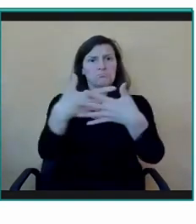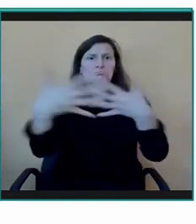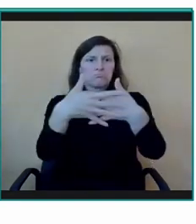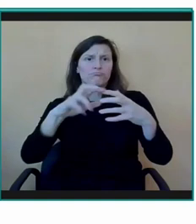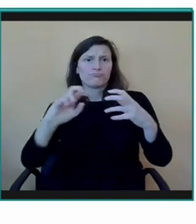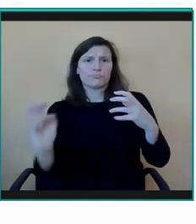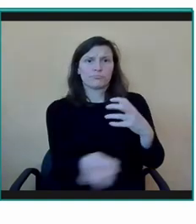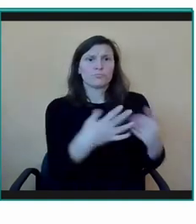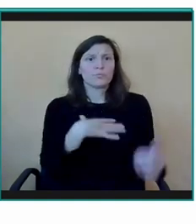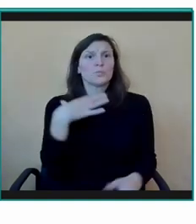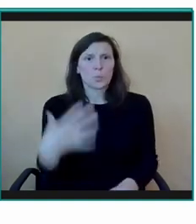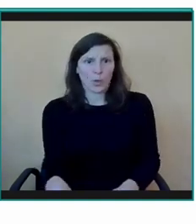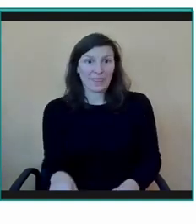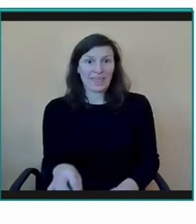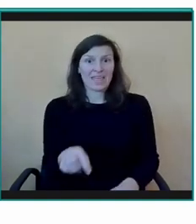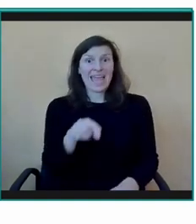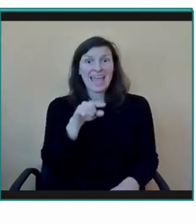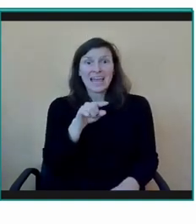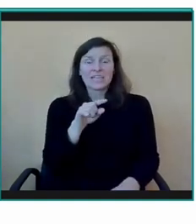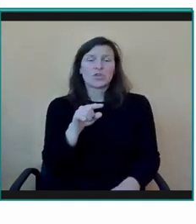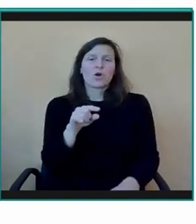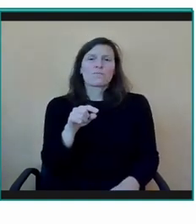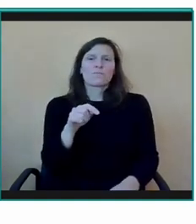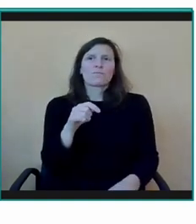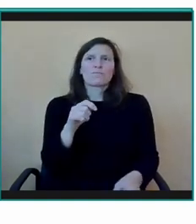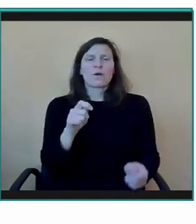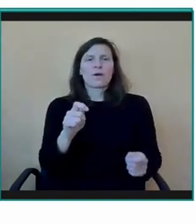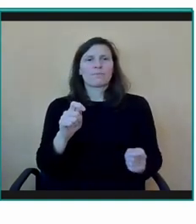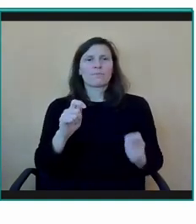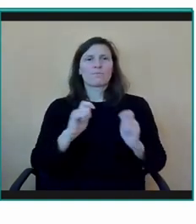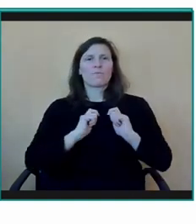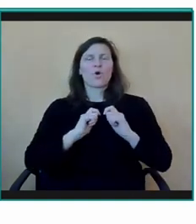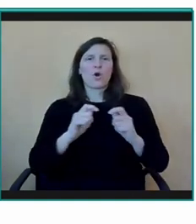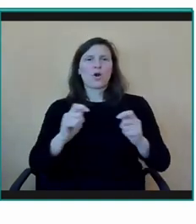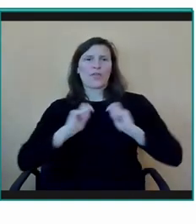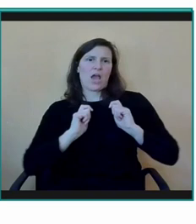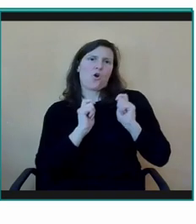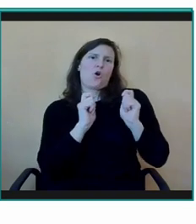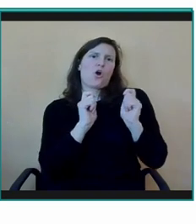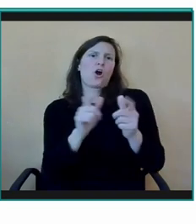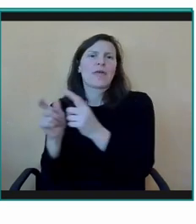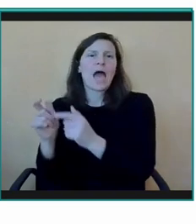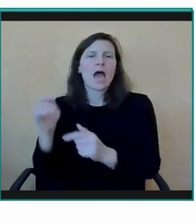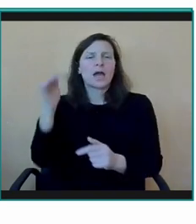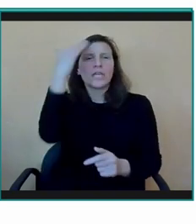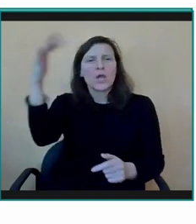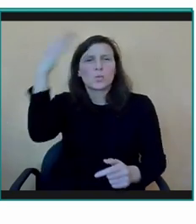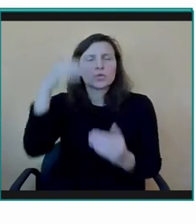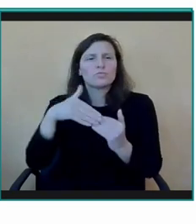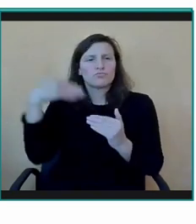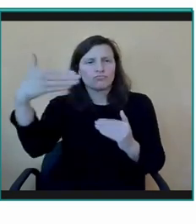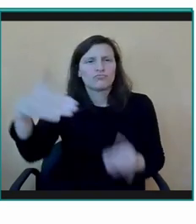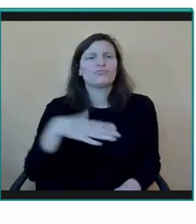todo evidencias para que aquellos que estamos ahora han puesto en responsabilidad, las tomemos, las